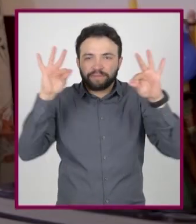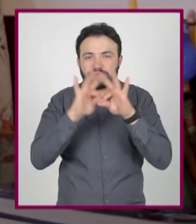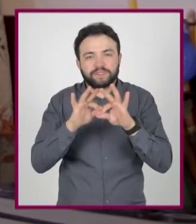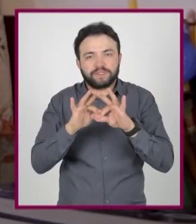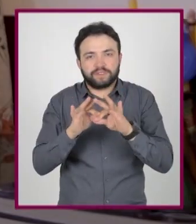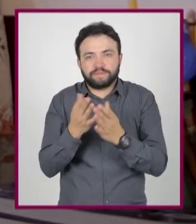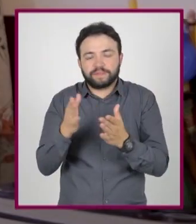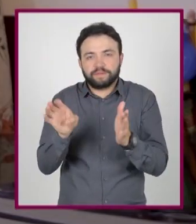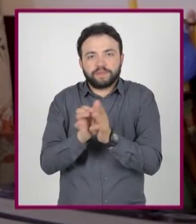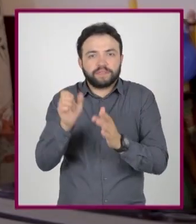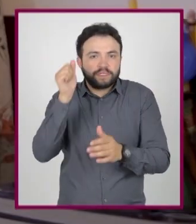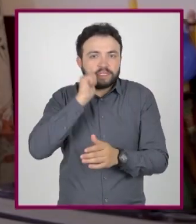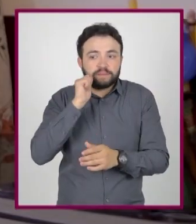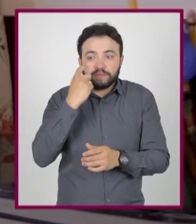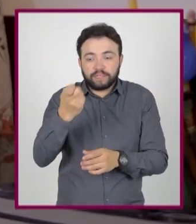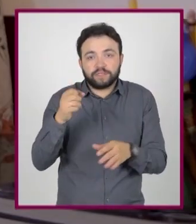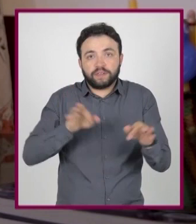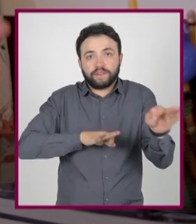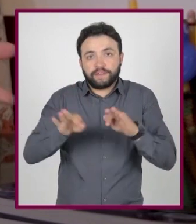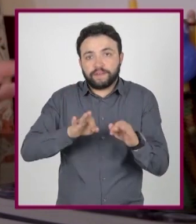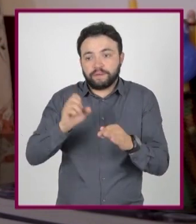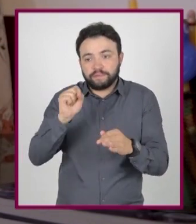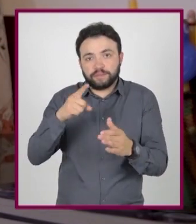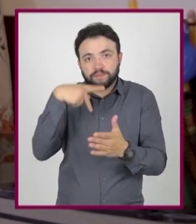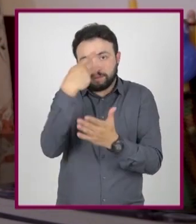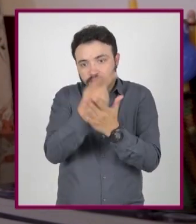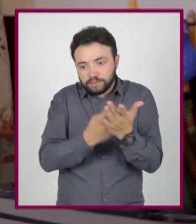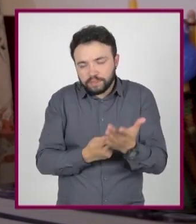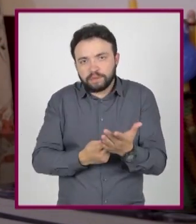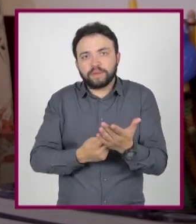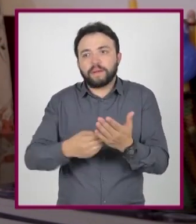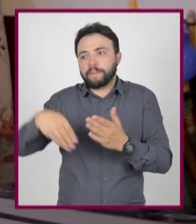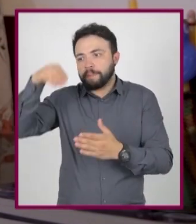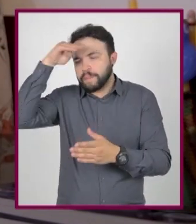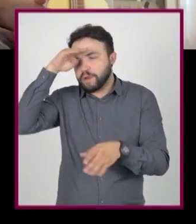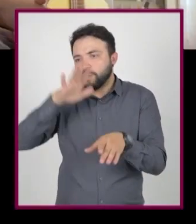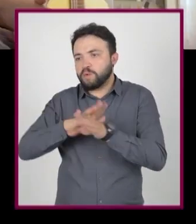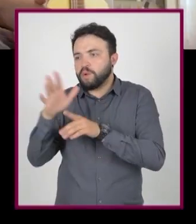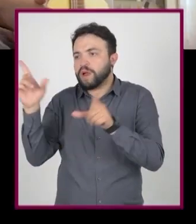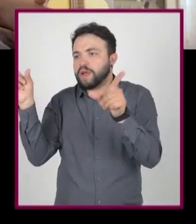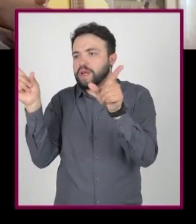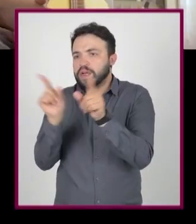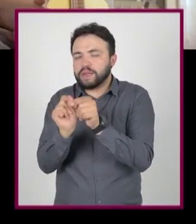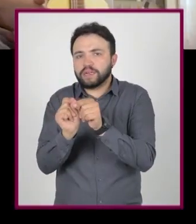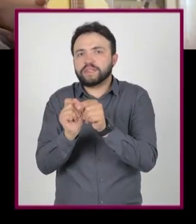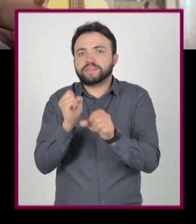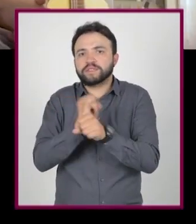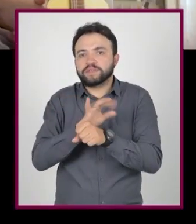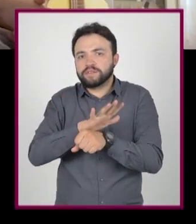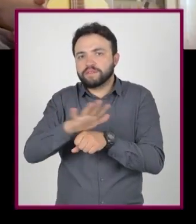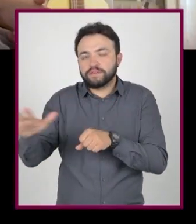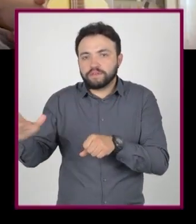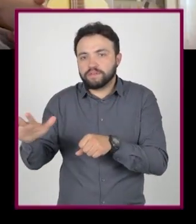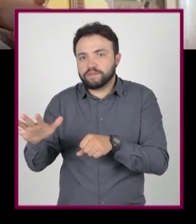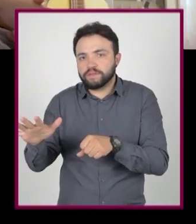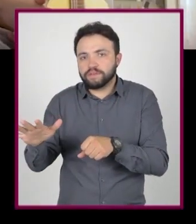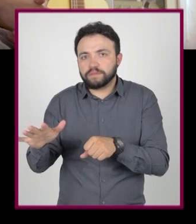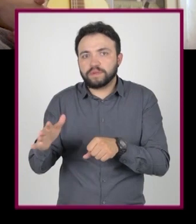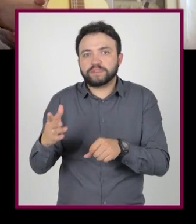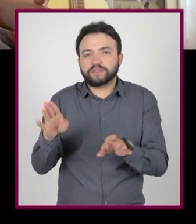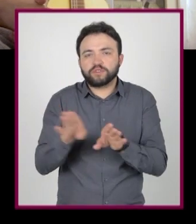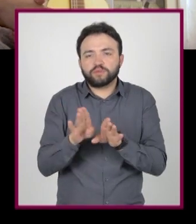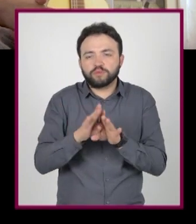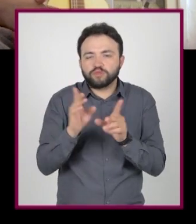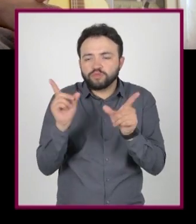mero. Es lo que siempre hacemos para trabajar en estos programas. Pensamos en eso, en lo más concreto, simple, compacto de la información,